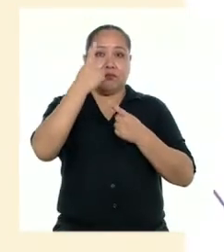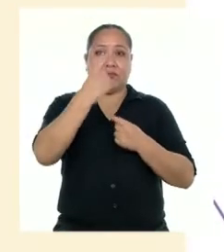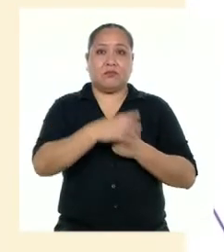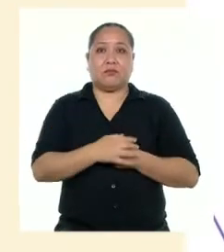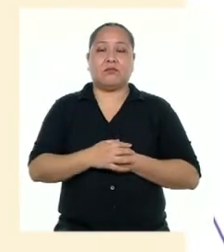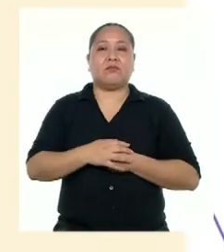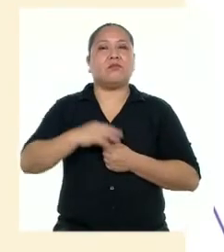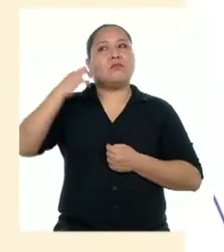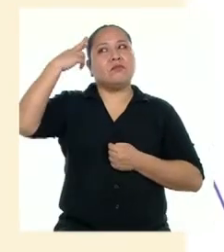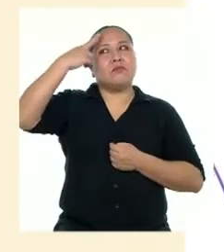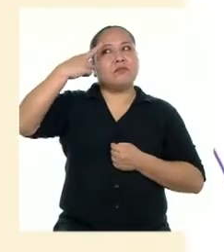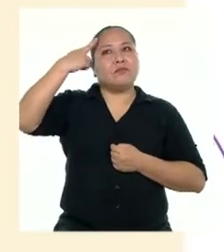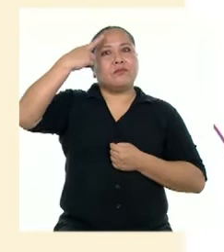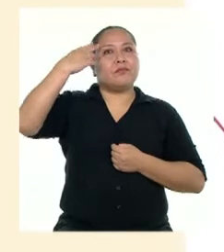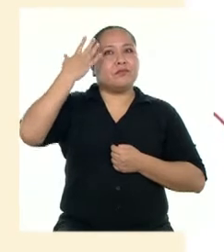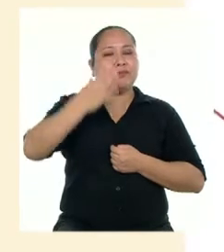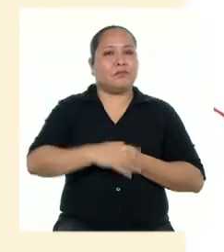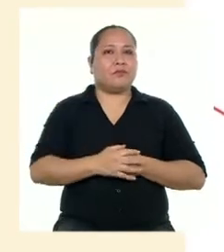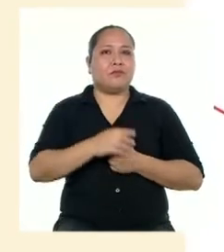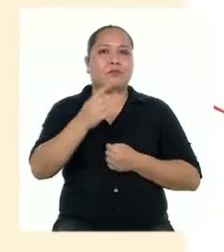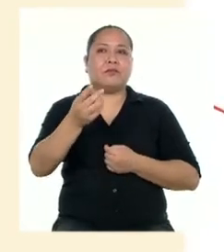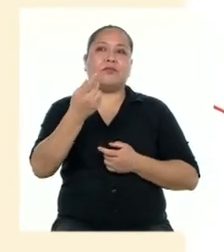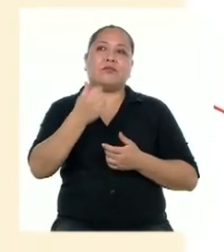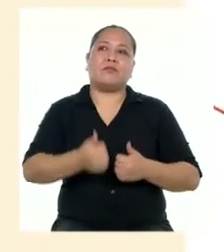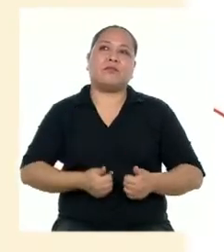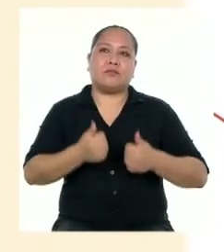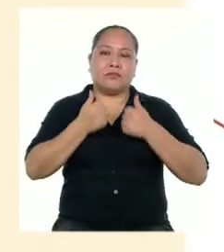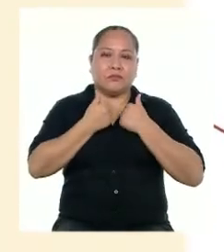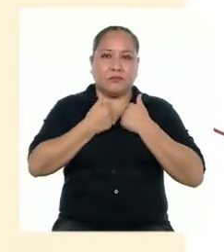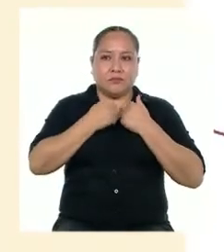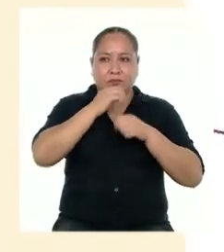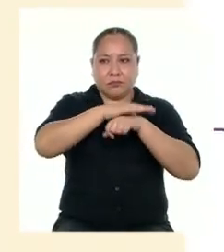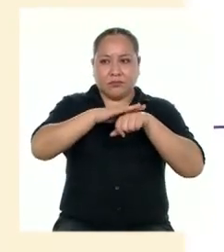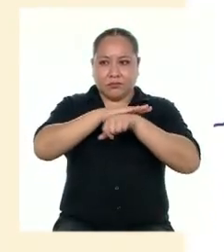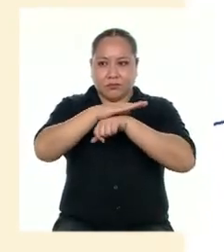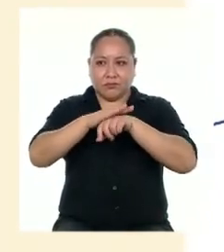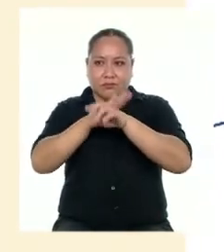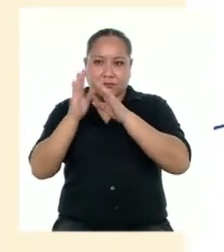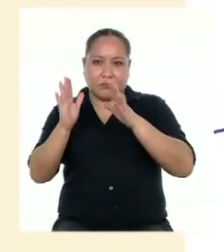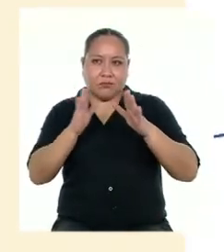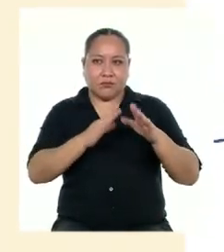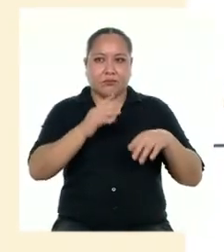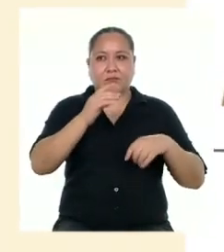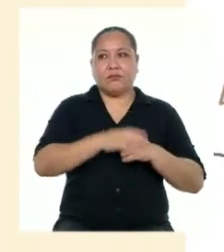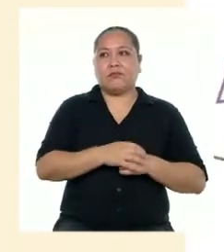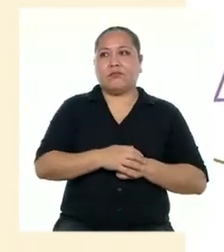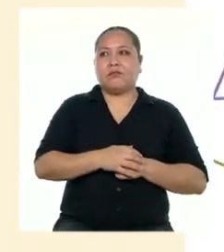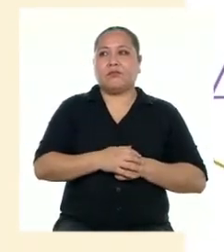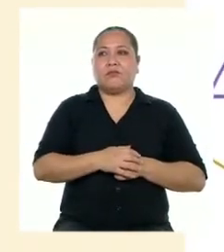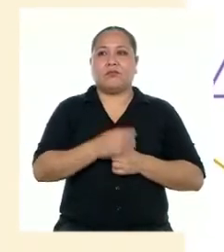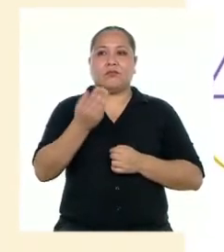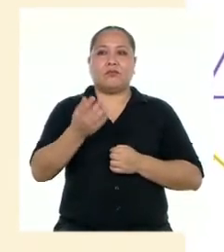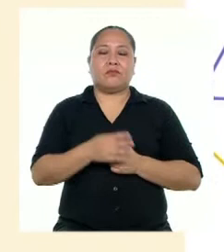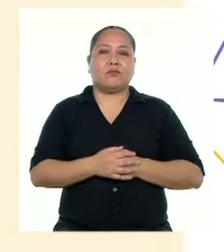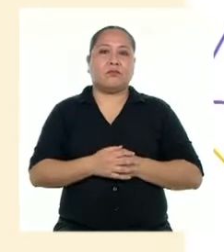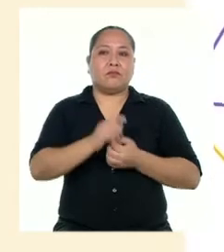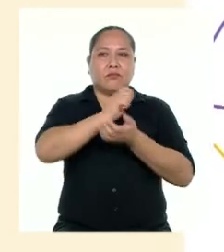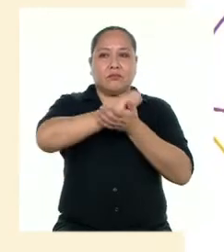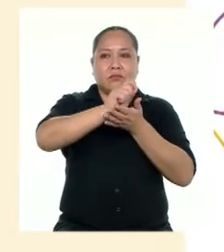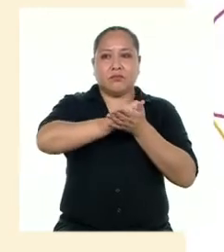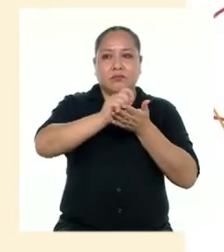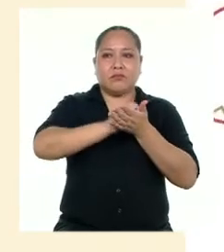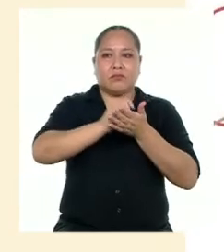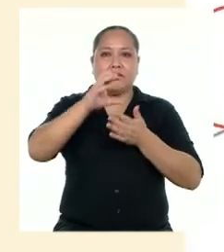Primero, reflexionaremos sobre la situación que vivimos. Planificaremos nuestro texto y escribimos una